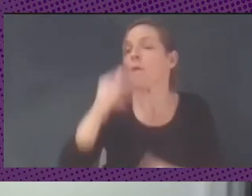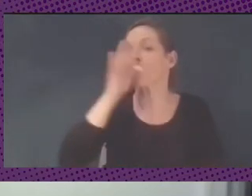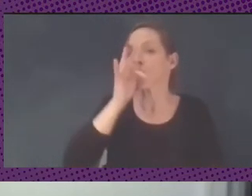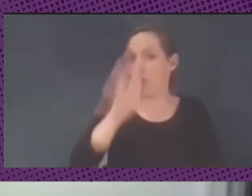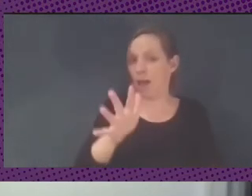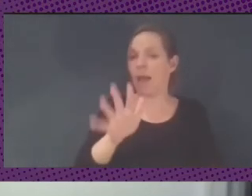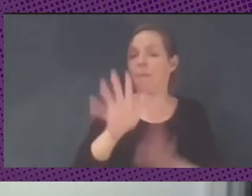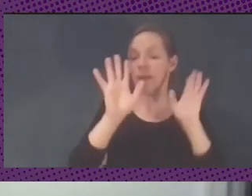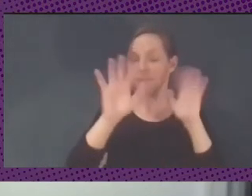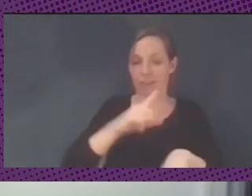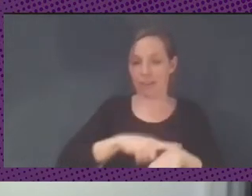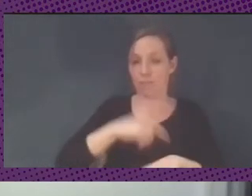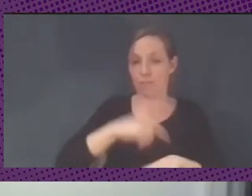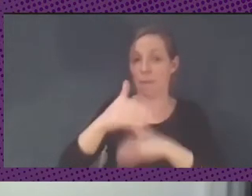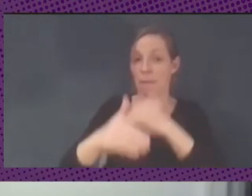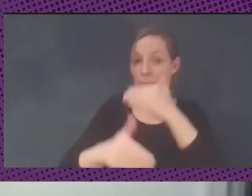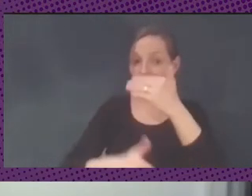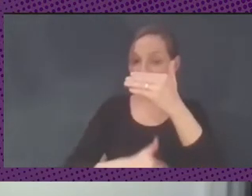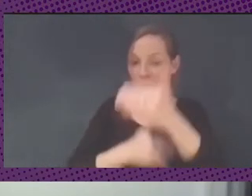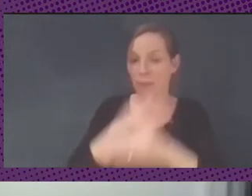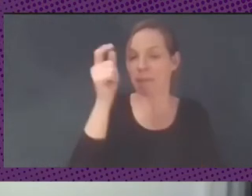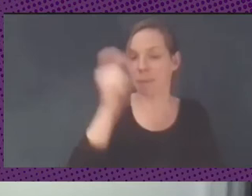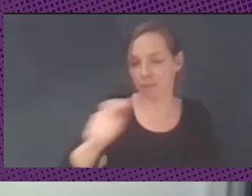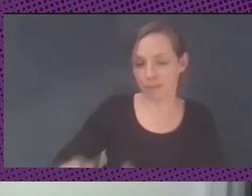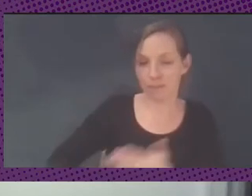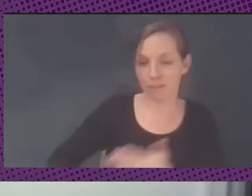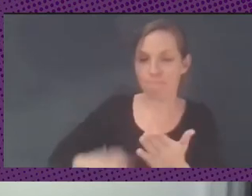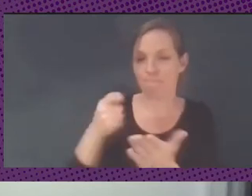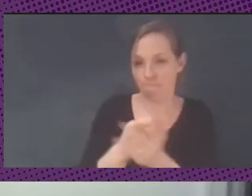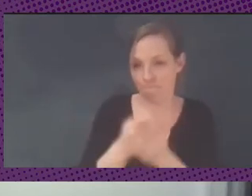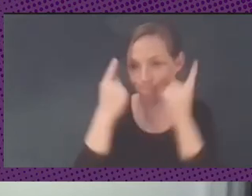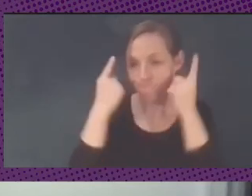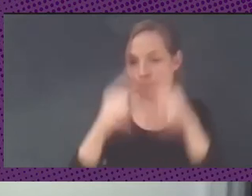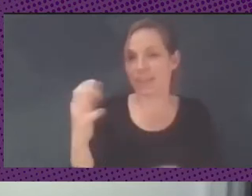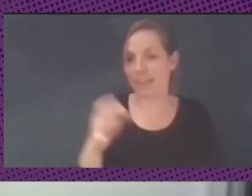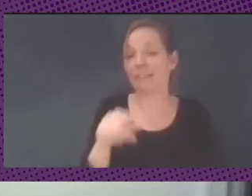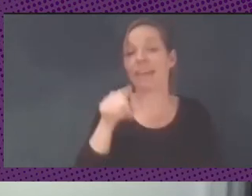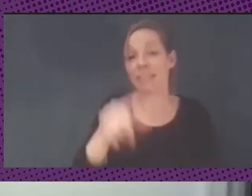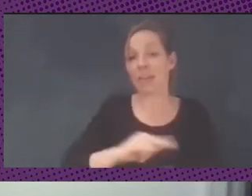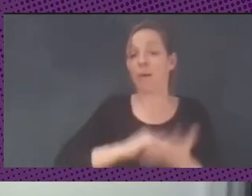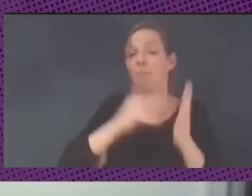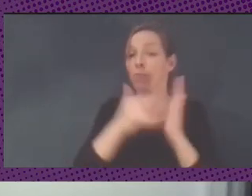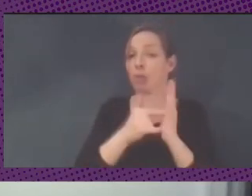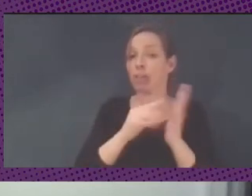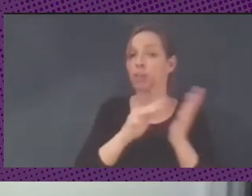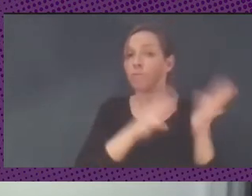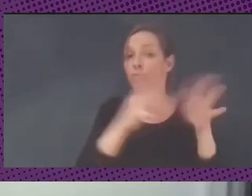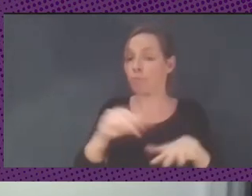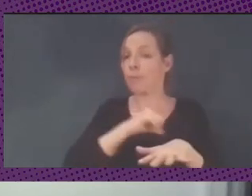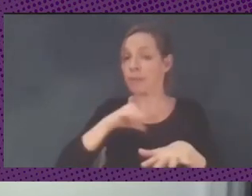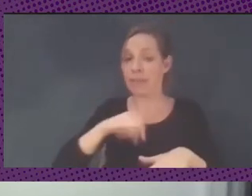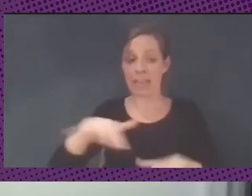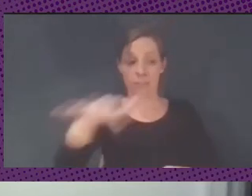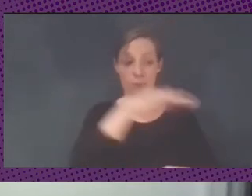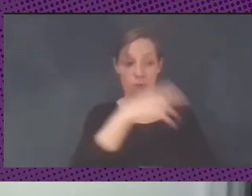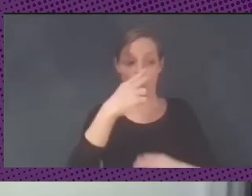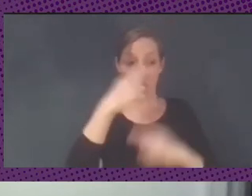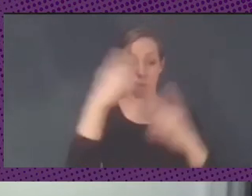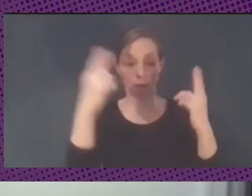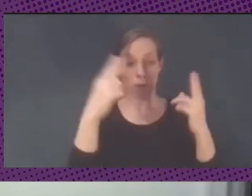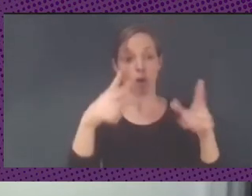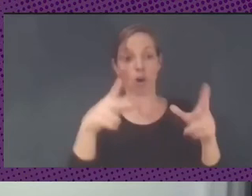vamos a tener que pagar como ciudadanos. Estos son proyectos para mí de privatizar el espacio público y social